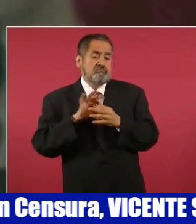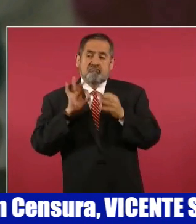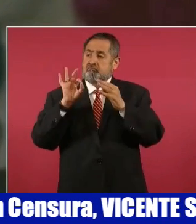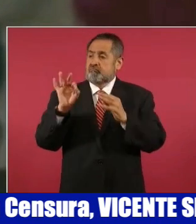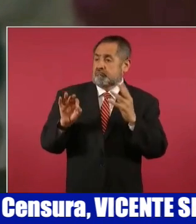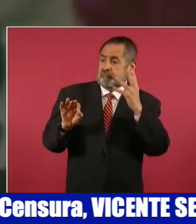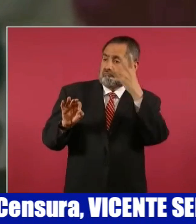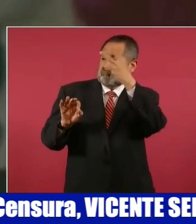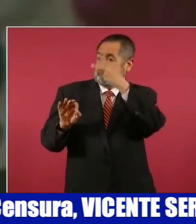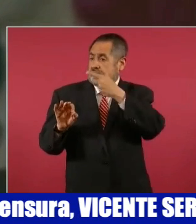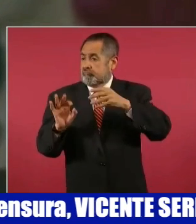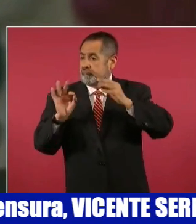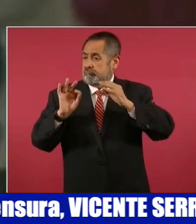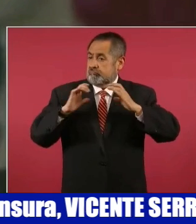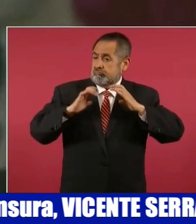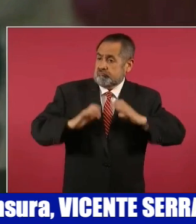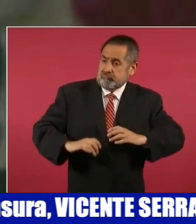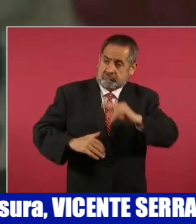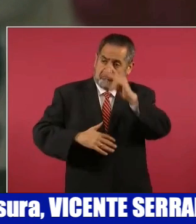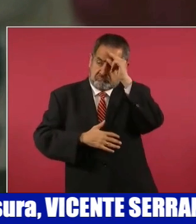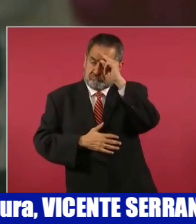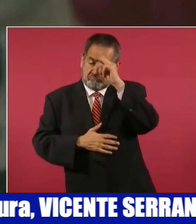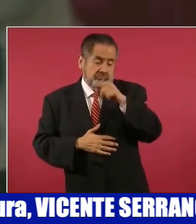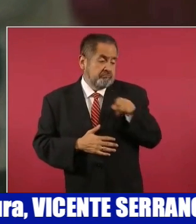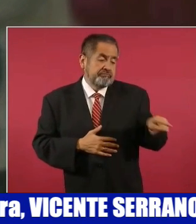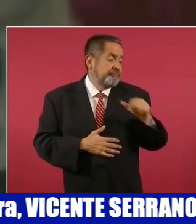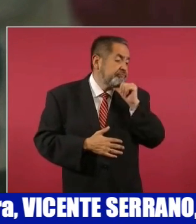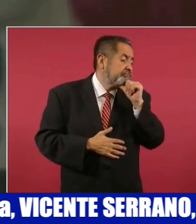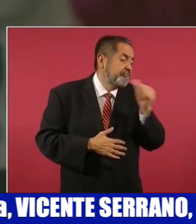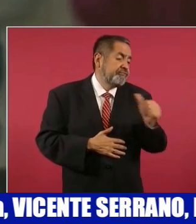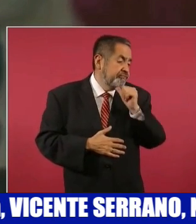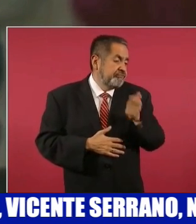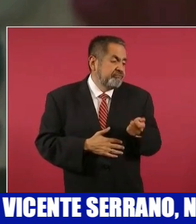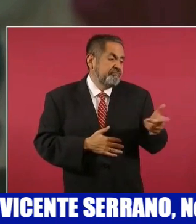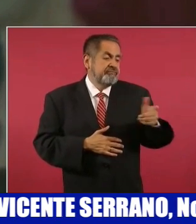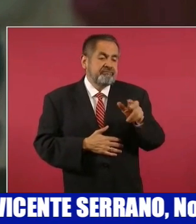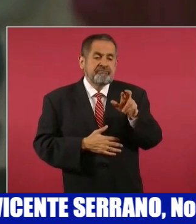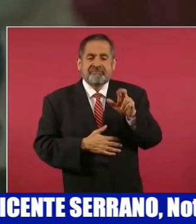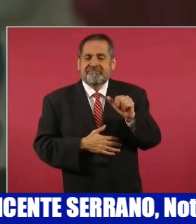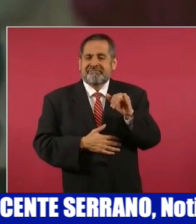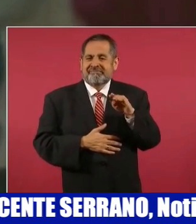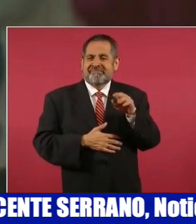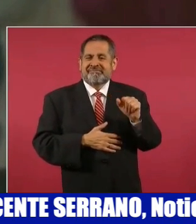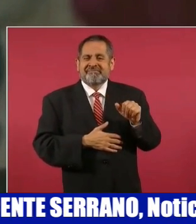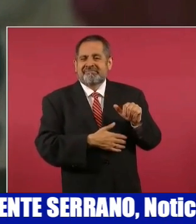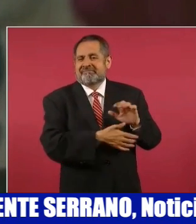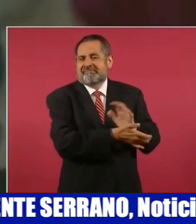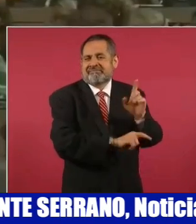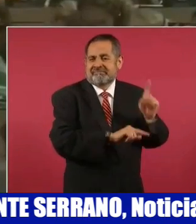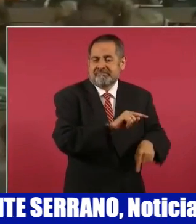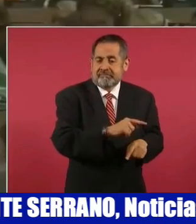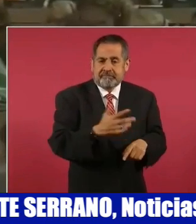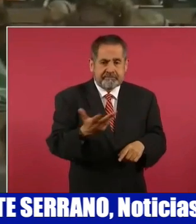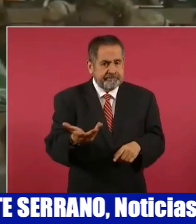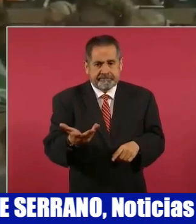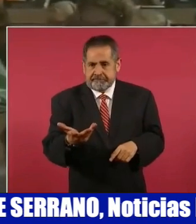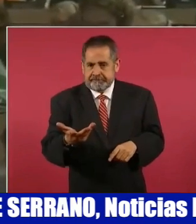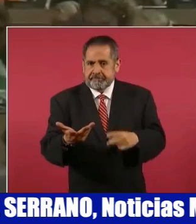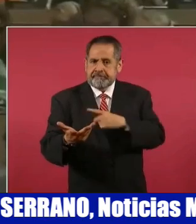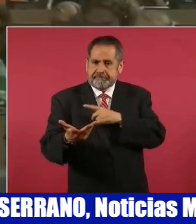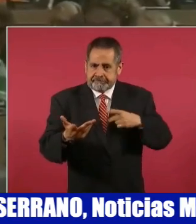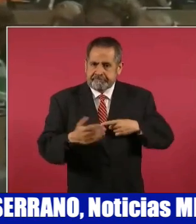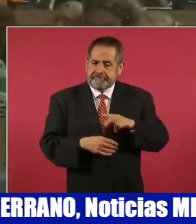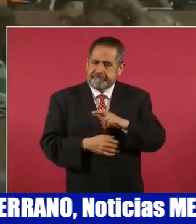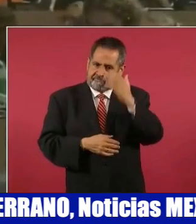belleza física o de inteligencia de otros. Lo digo sin cortapisas, porque reconocer esta